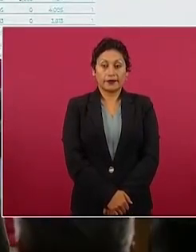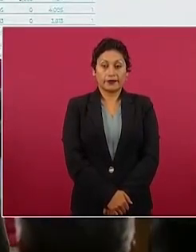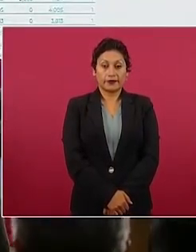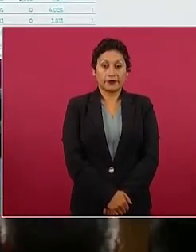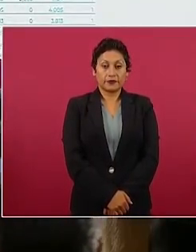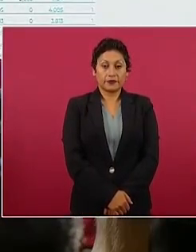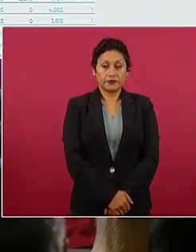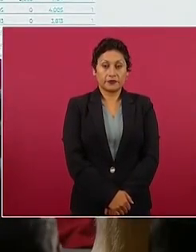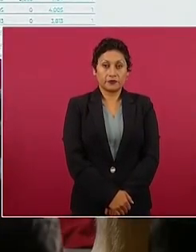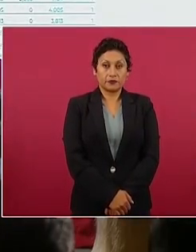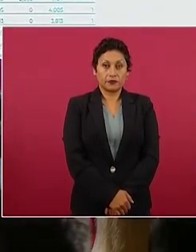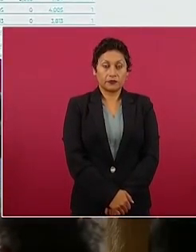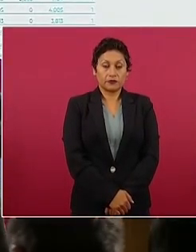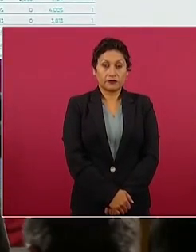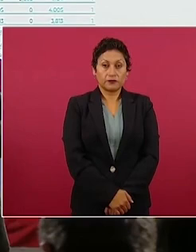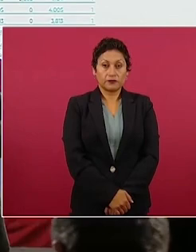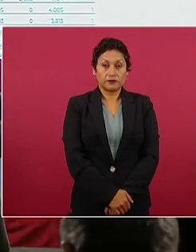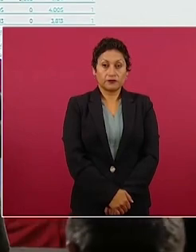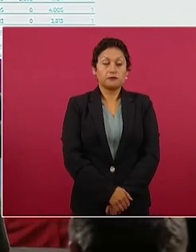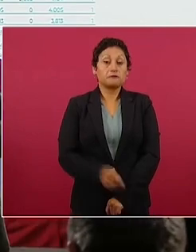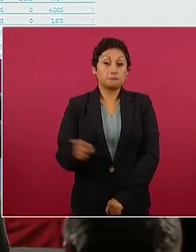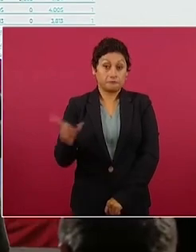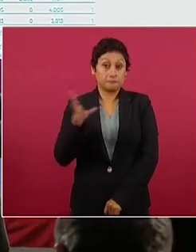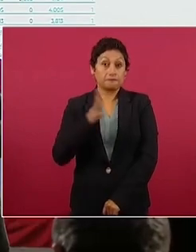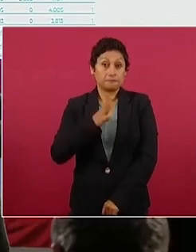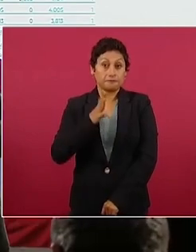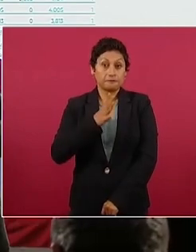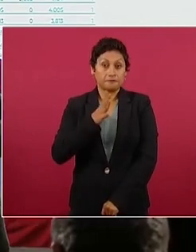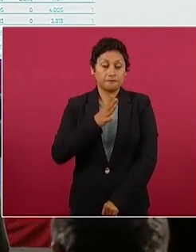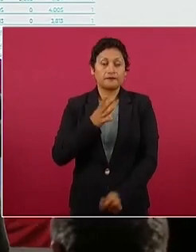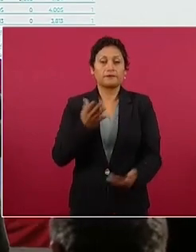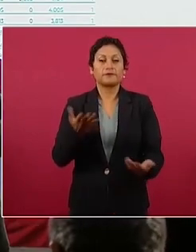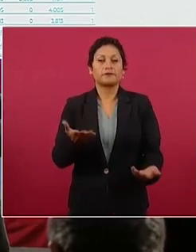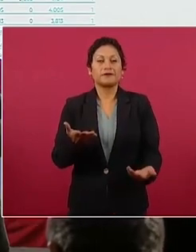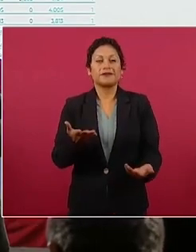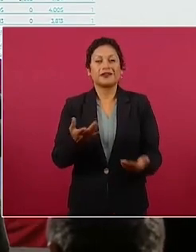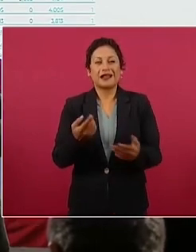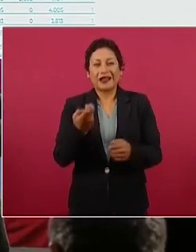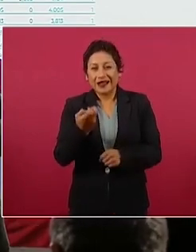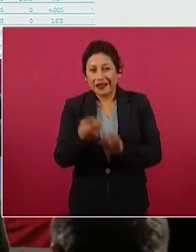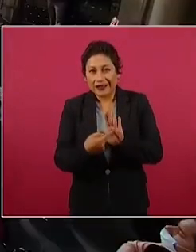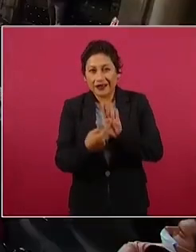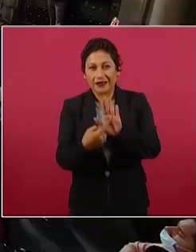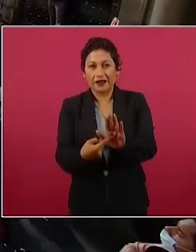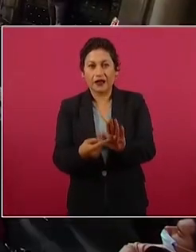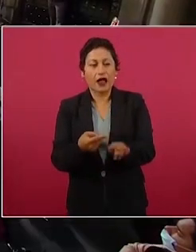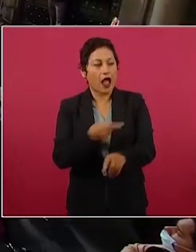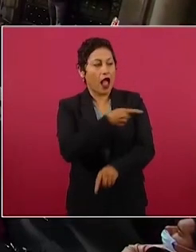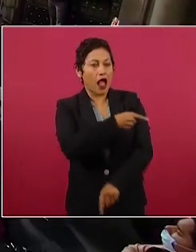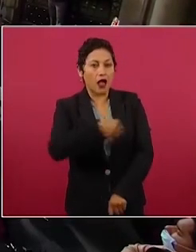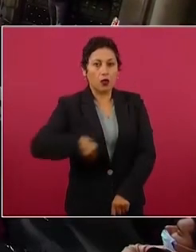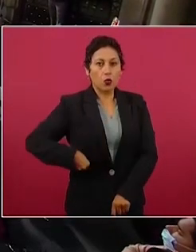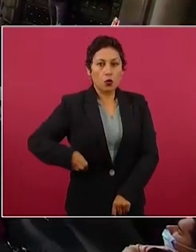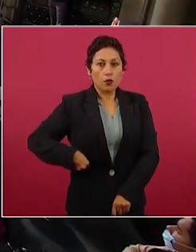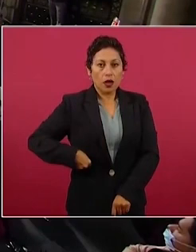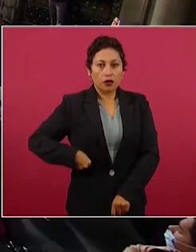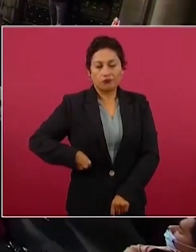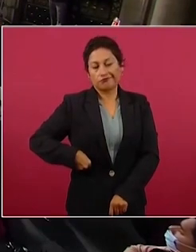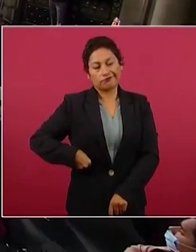Y tampoco es para culparlos. Solo a ellos.